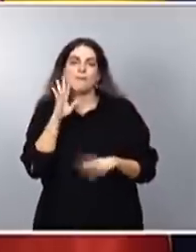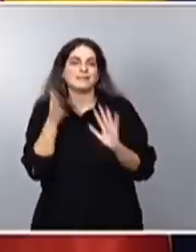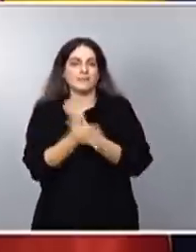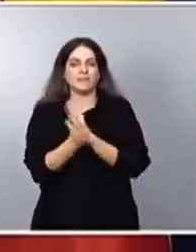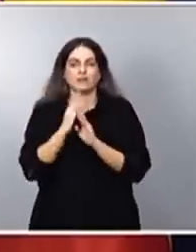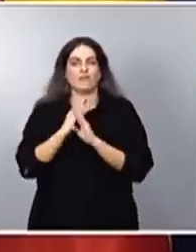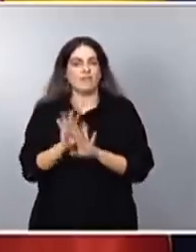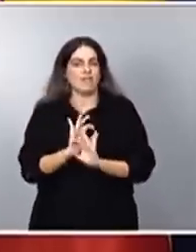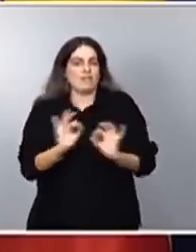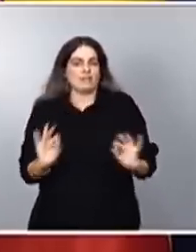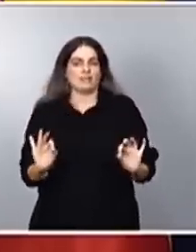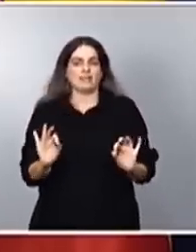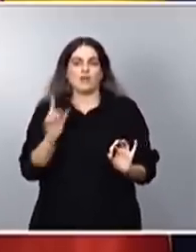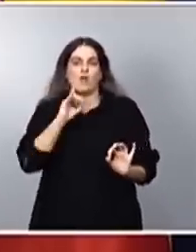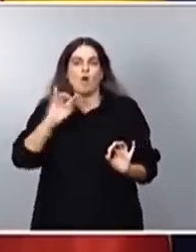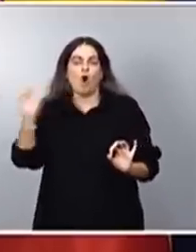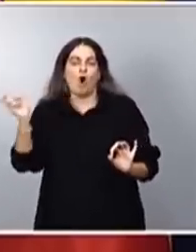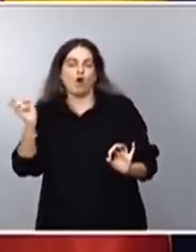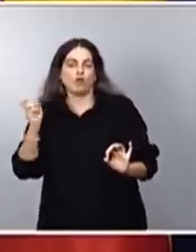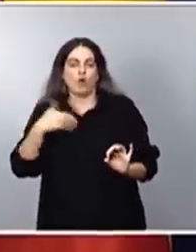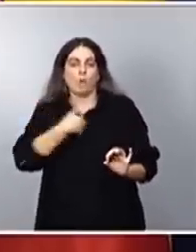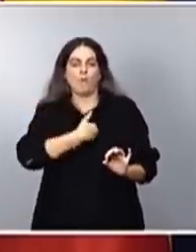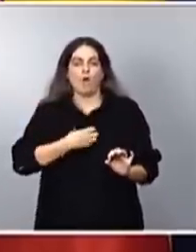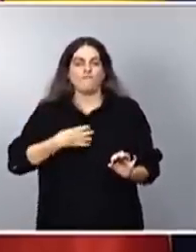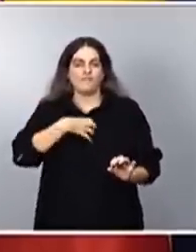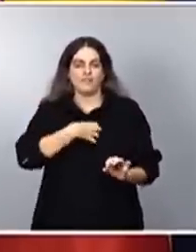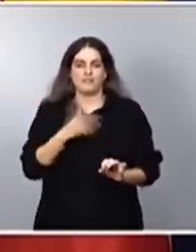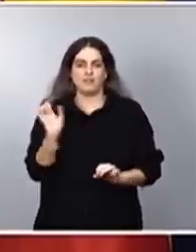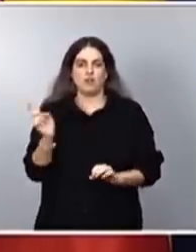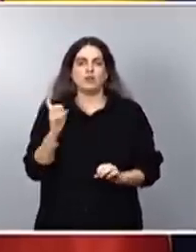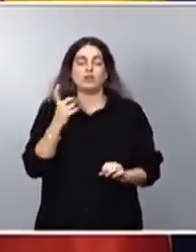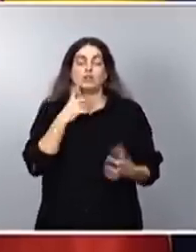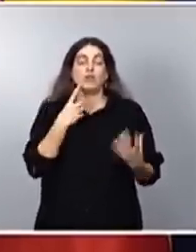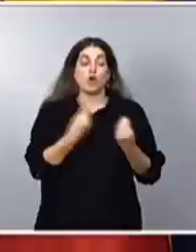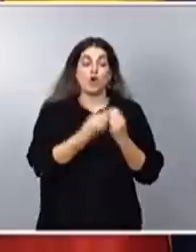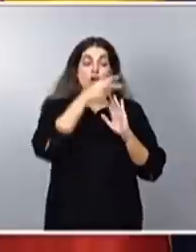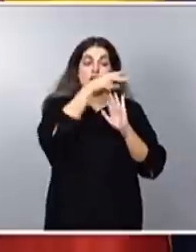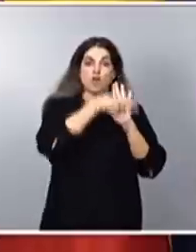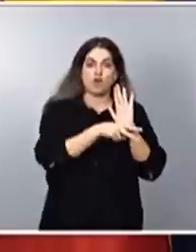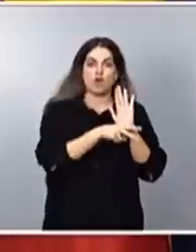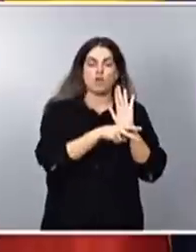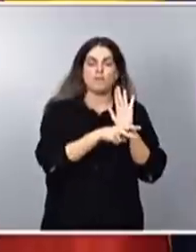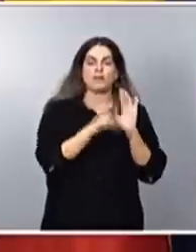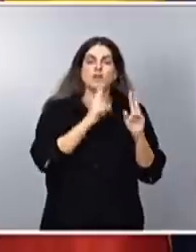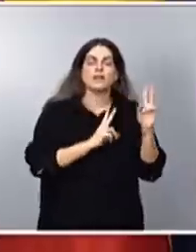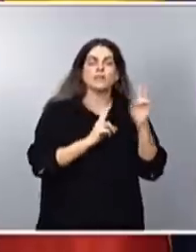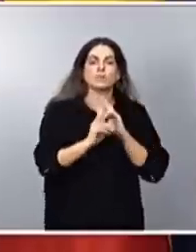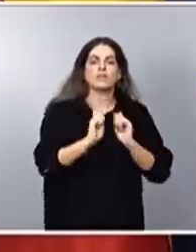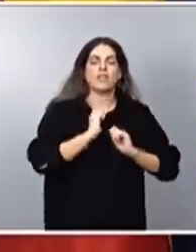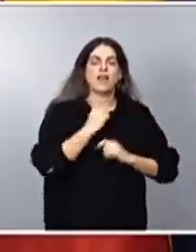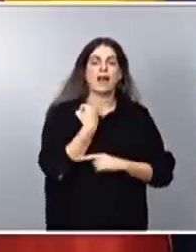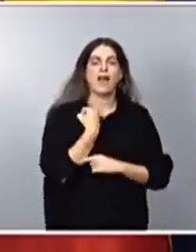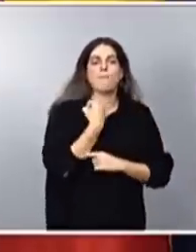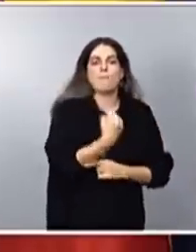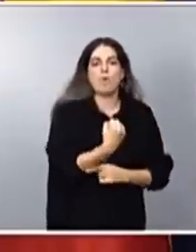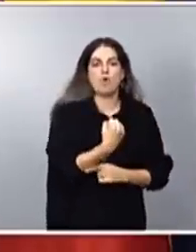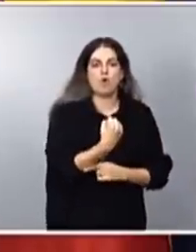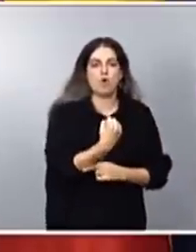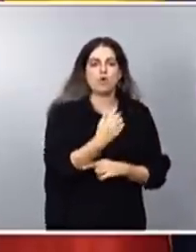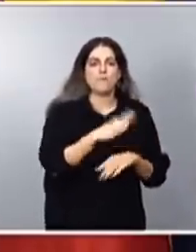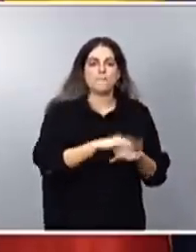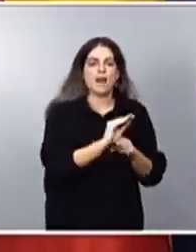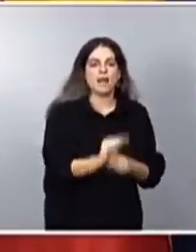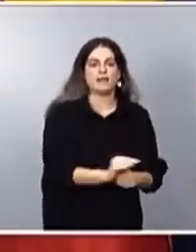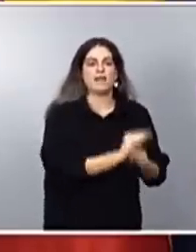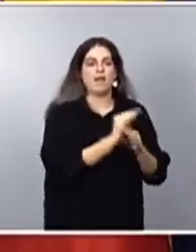También tratamos de dar respuesta con esta norma a un refuerzo, una necesidad de refuerzo en el apoyo a la crianza. Saben